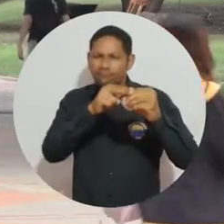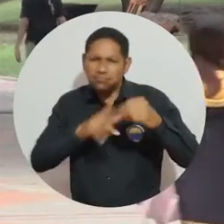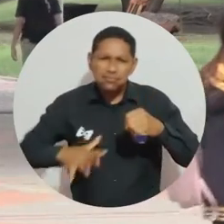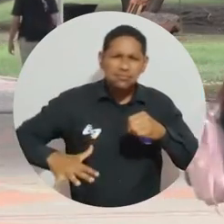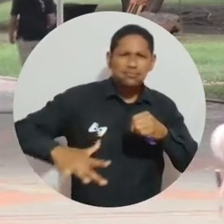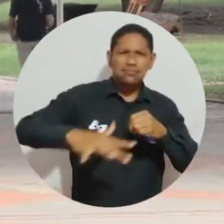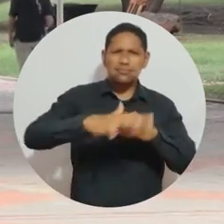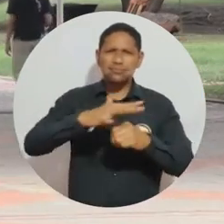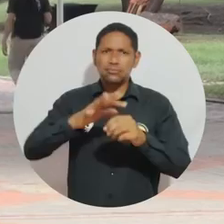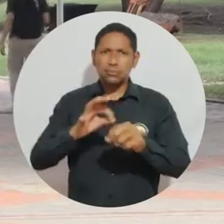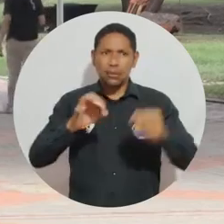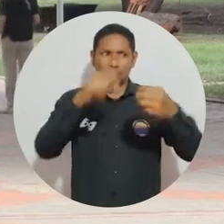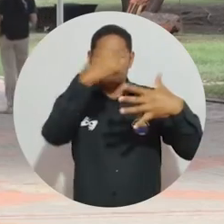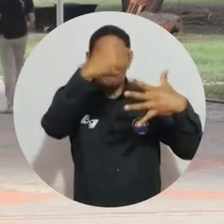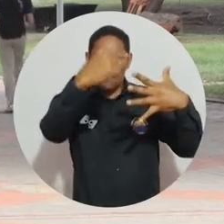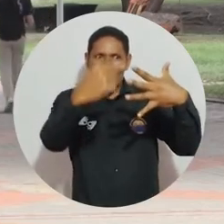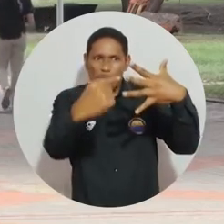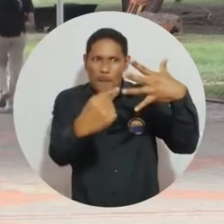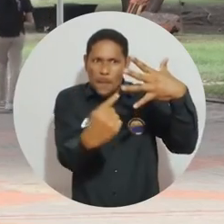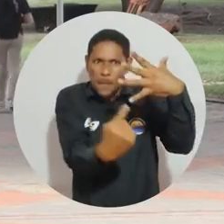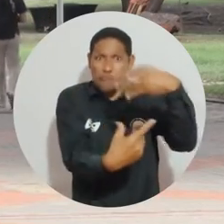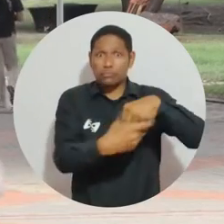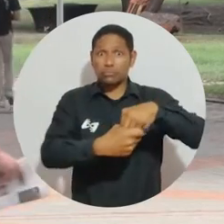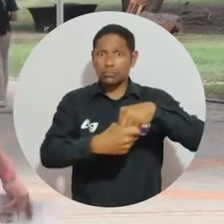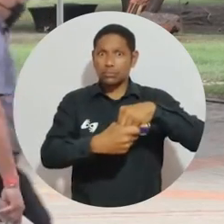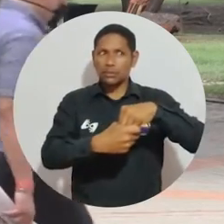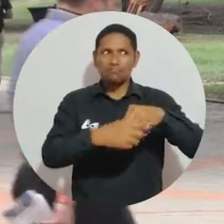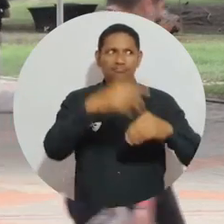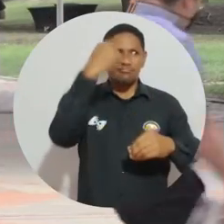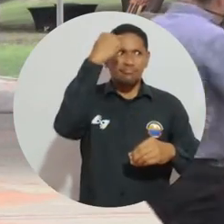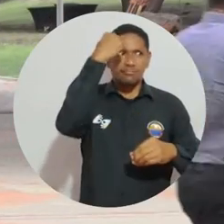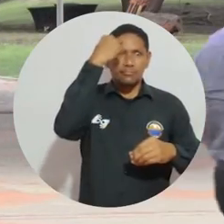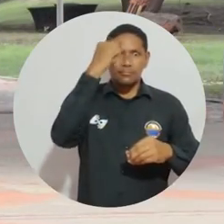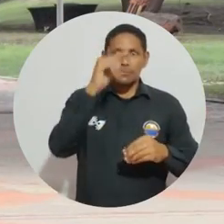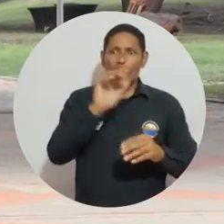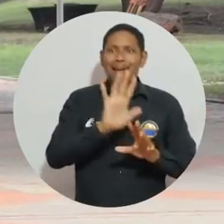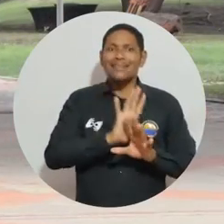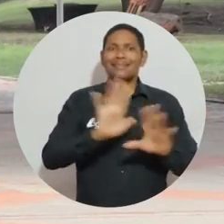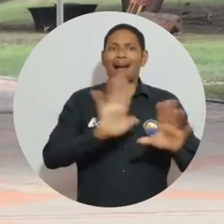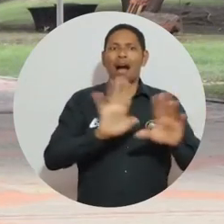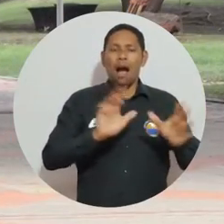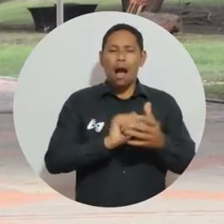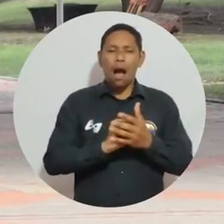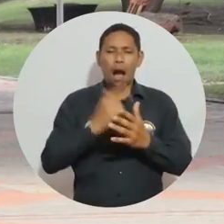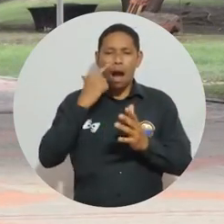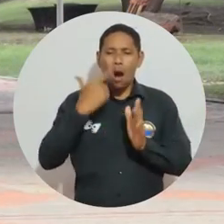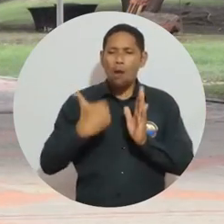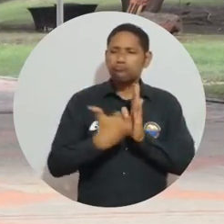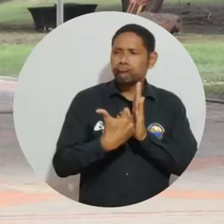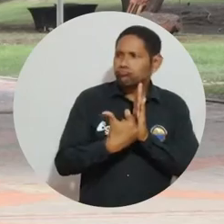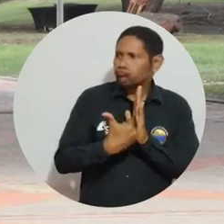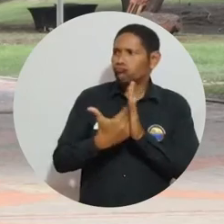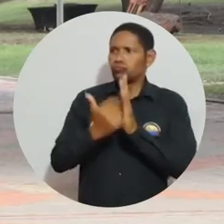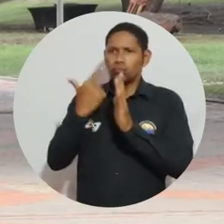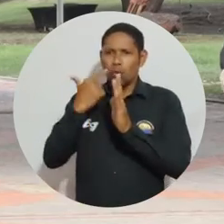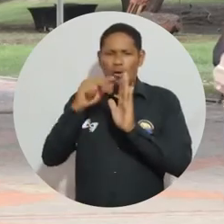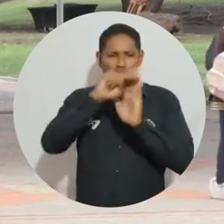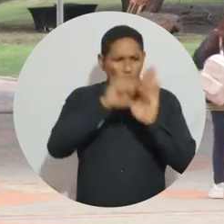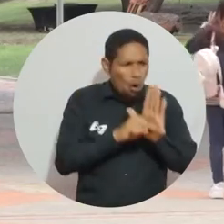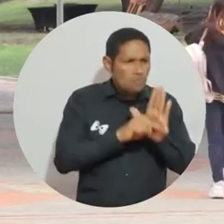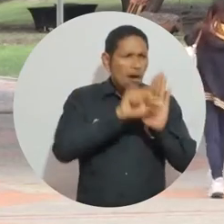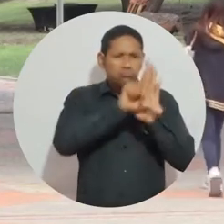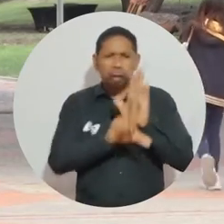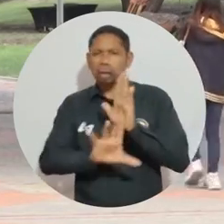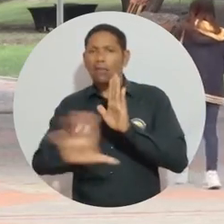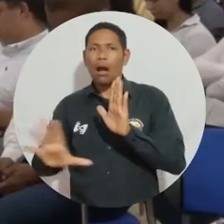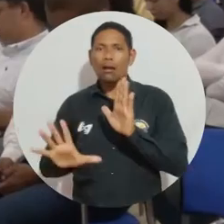obligatoriamente hay que hablar de interdisciplinariedad. Aquí no solo estamos hablando de la garantía de protección a través de